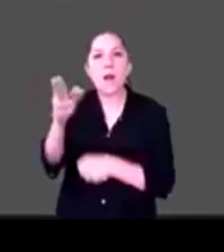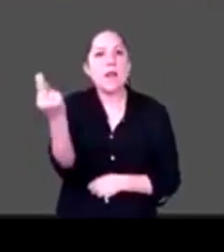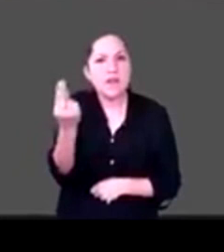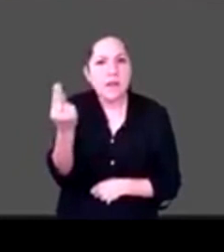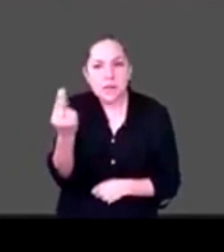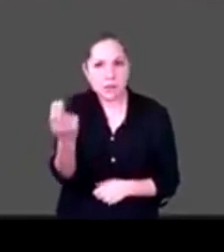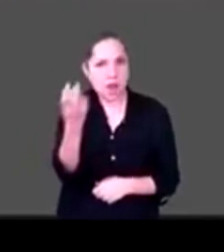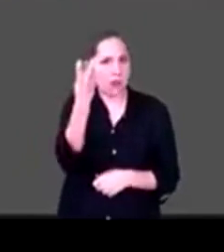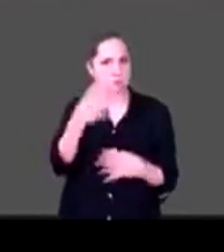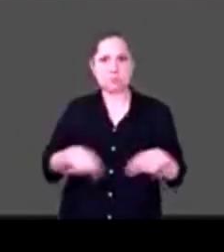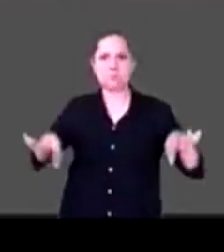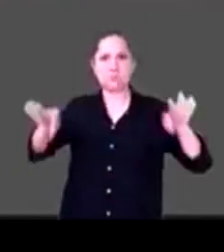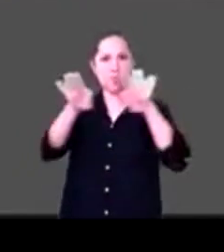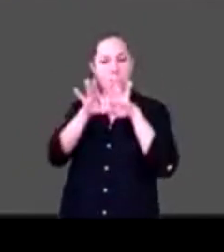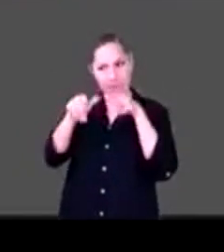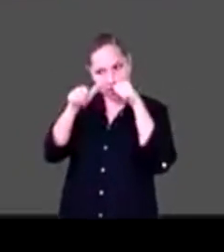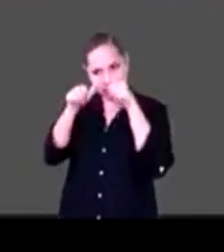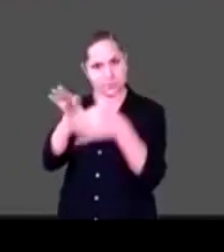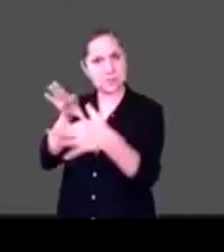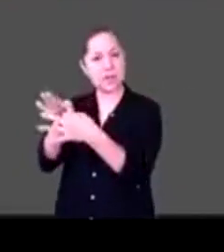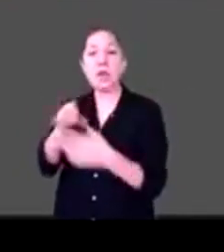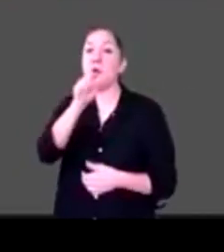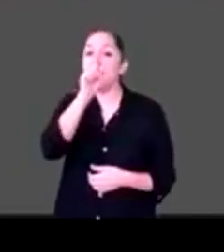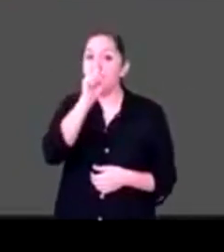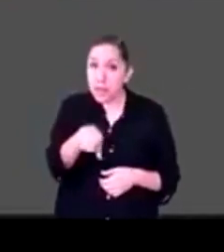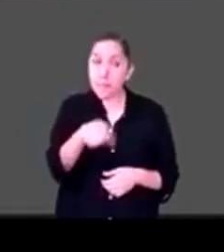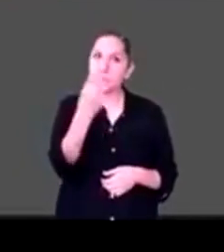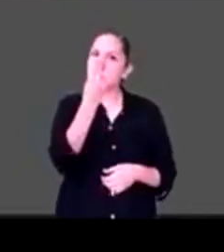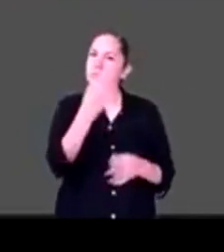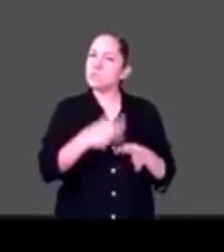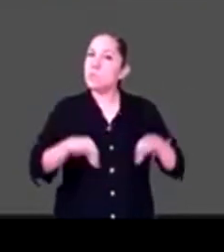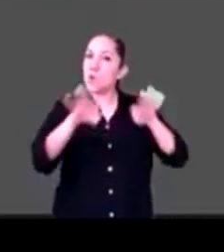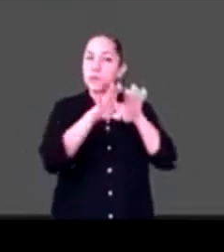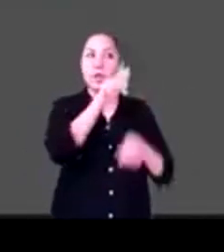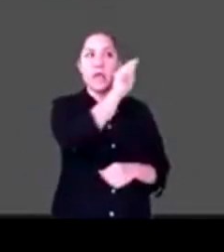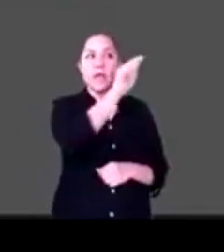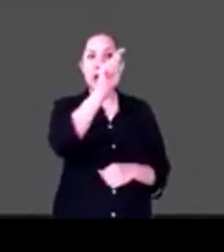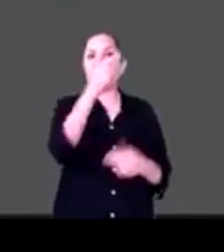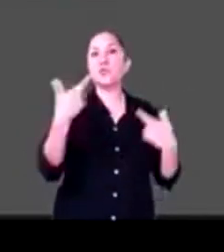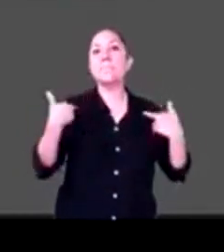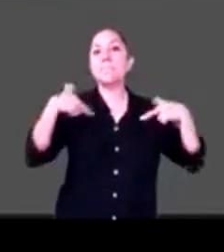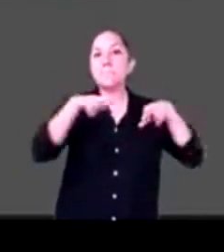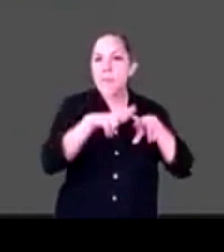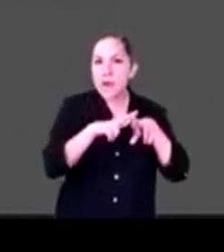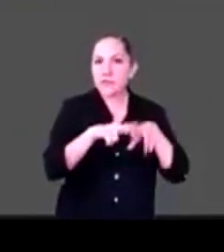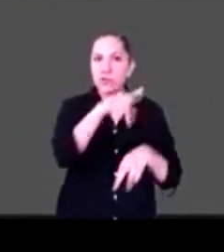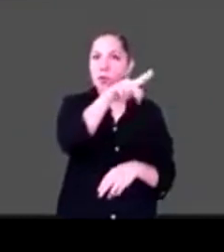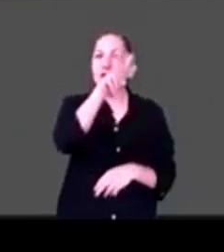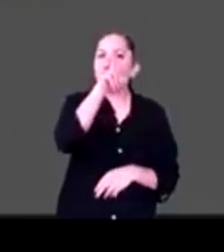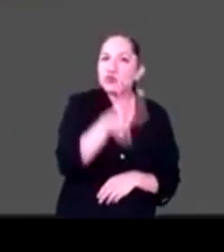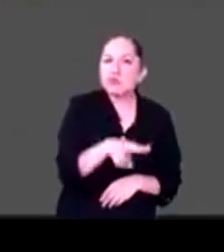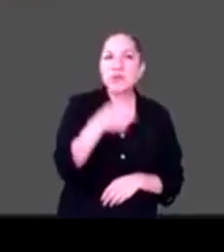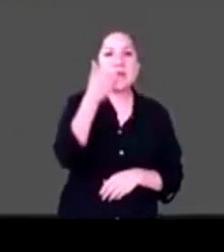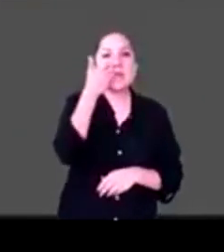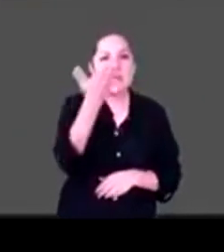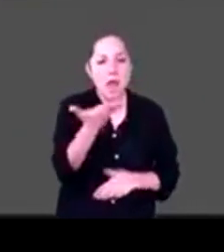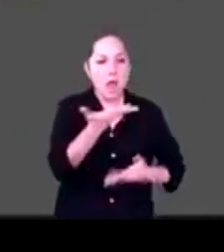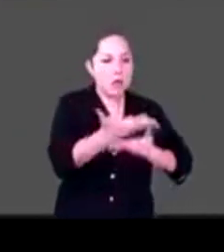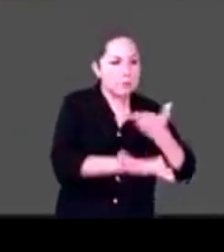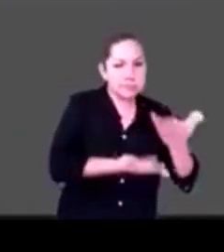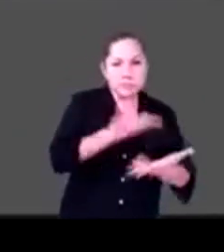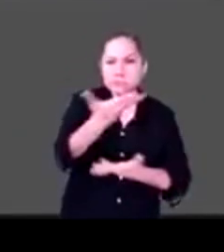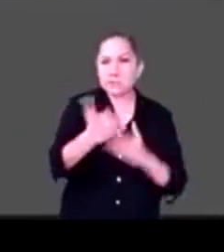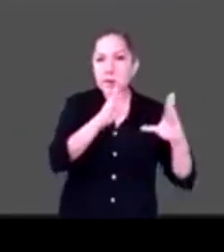maestros y maestras que quieran ser maestros y maestras, no normalizantes. Maestro y maestra significa